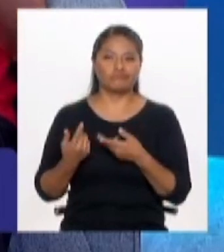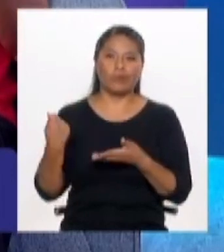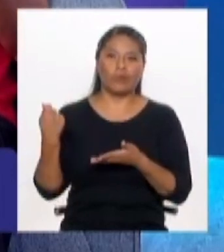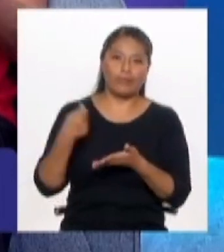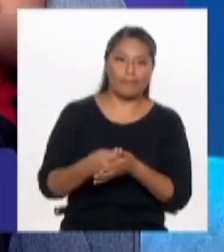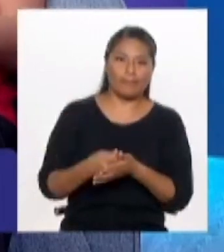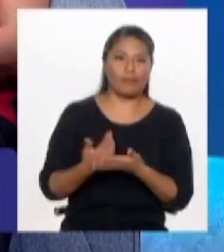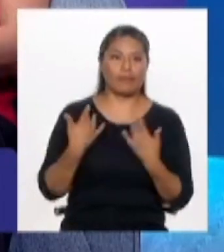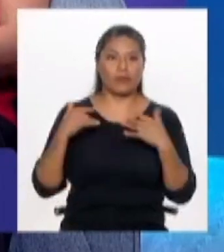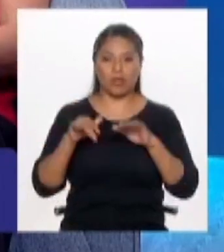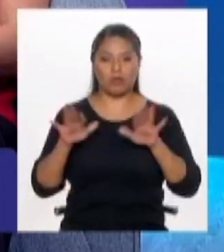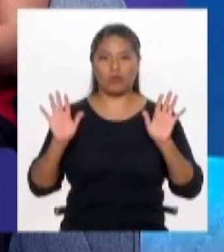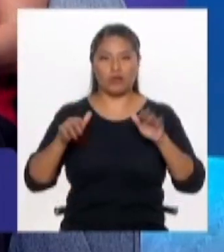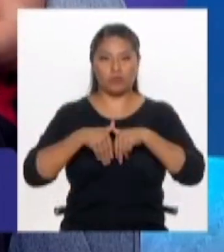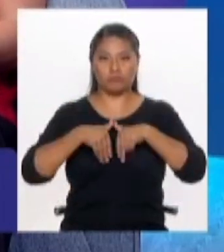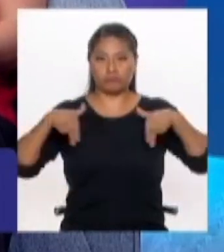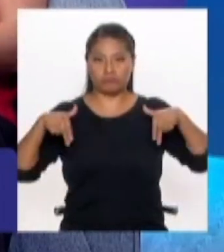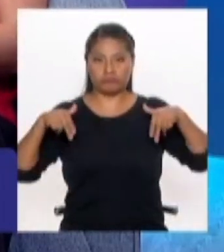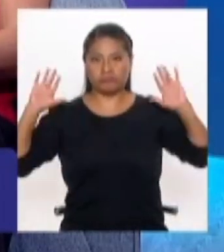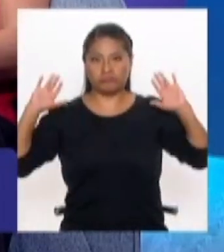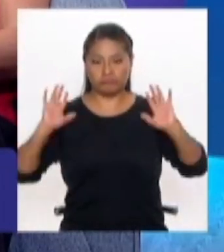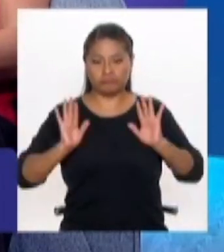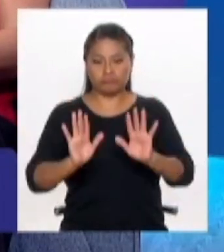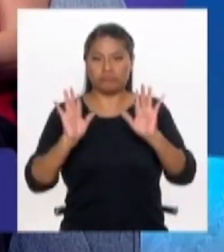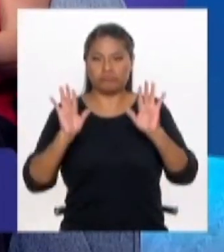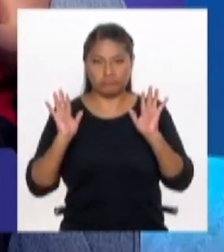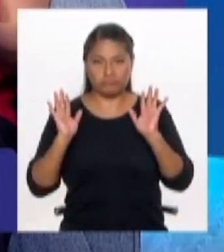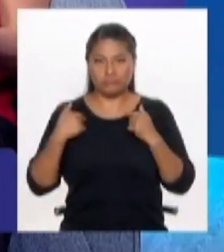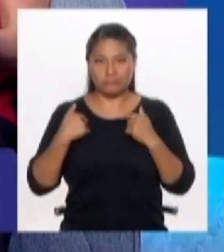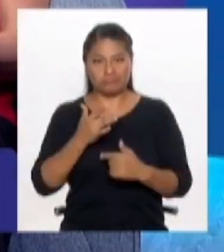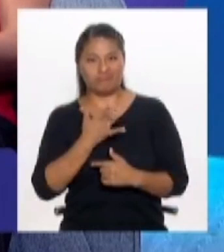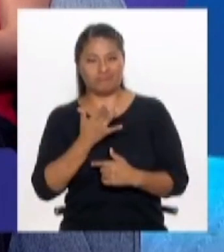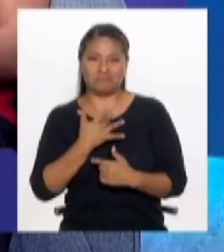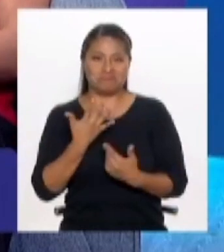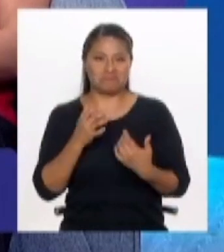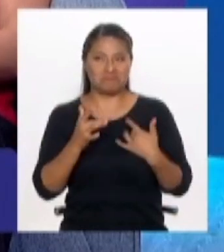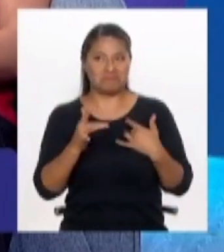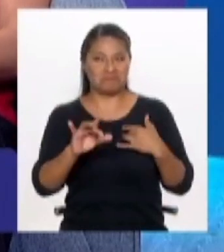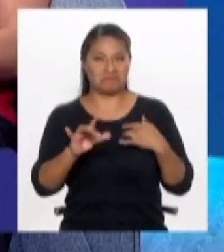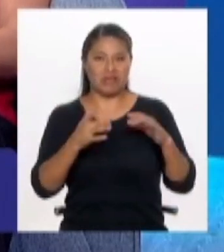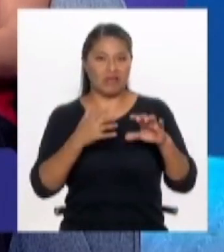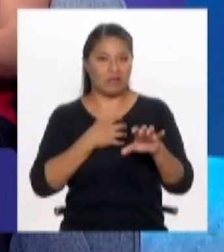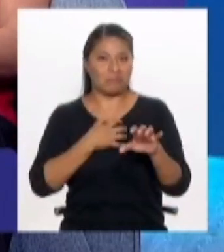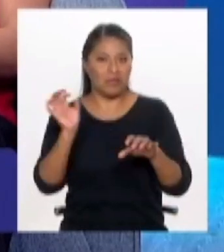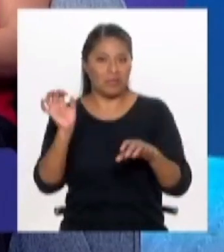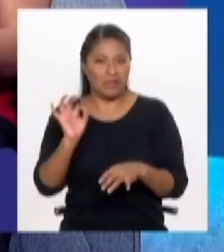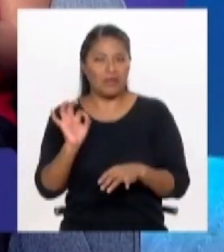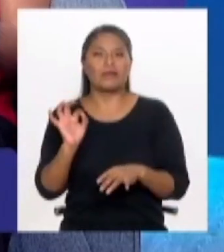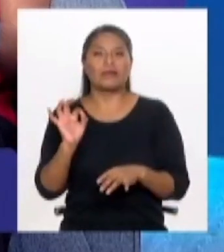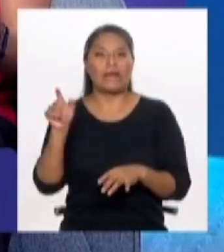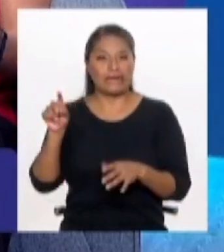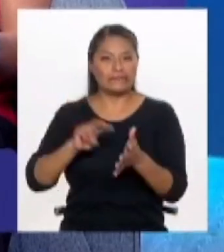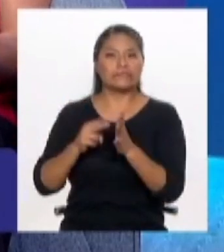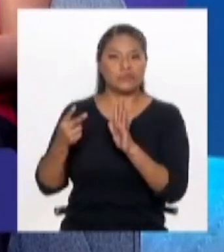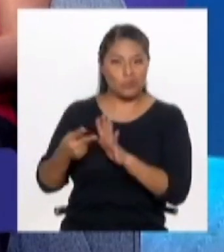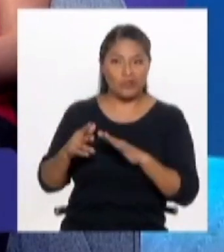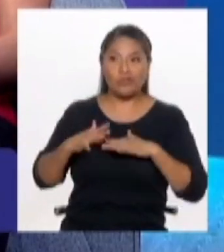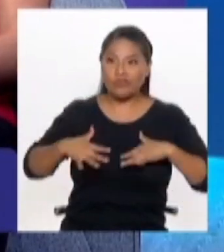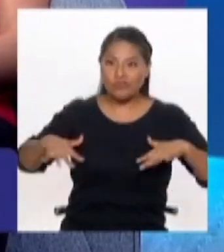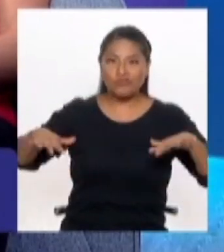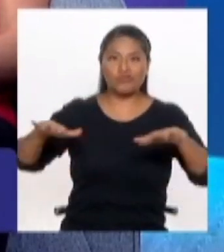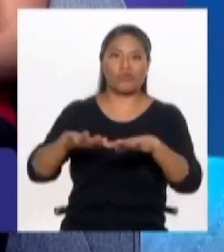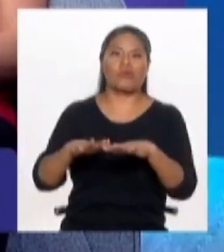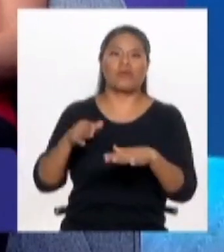Yo no tengo nada que ver ahí, es un espacio que no te genera empatía. Entonces, el espacio público, como cualquier